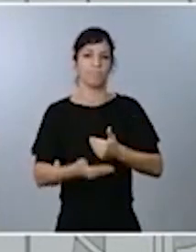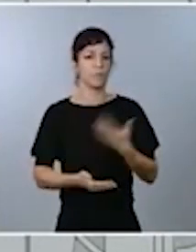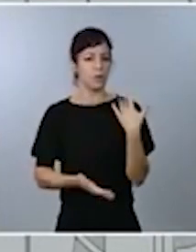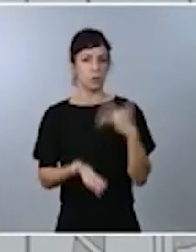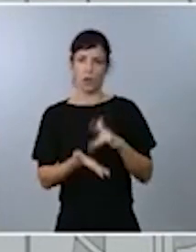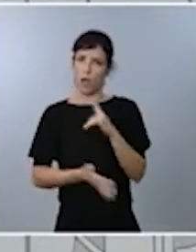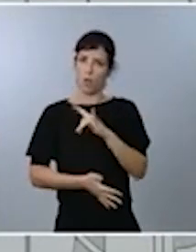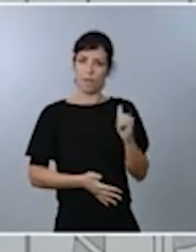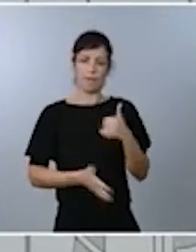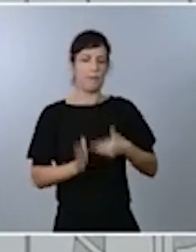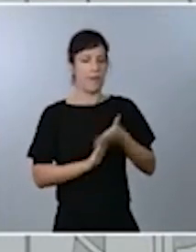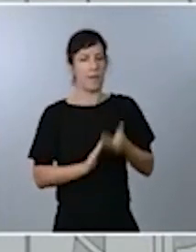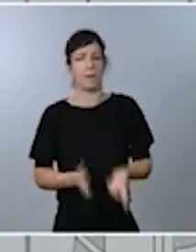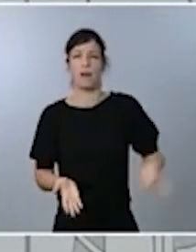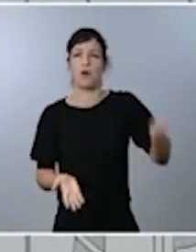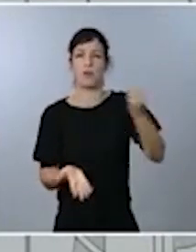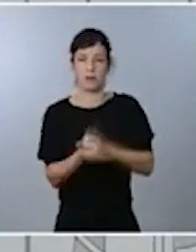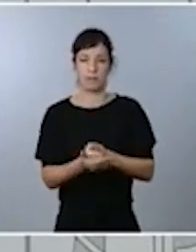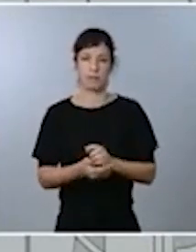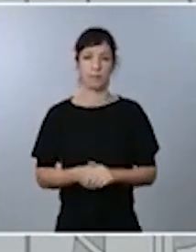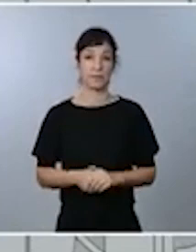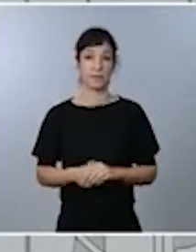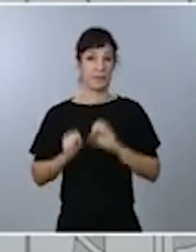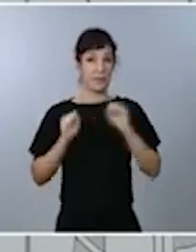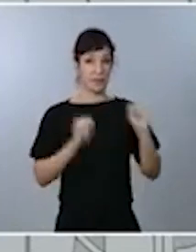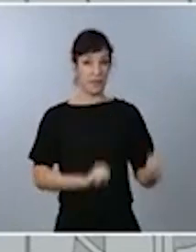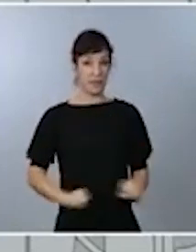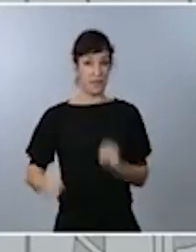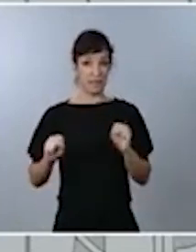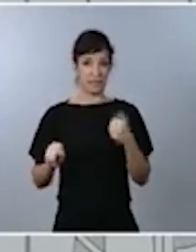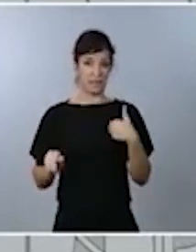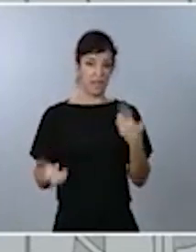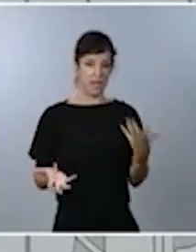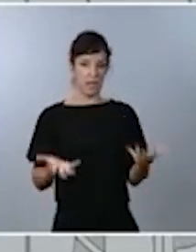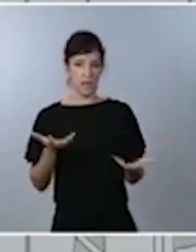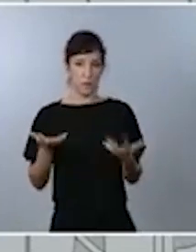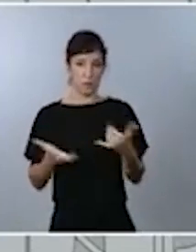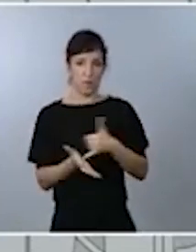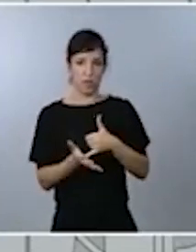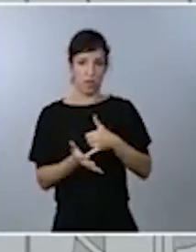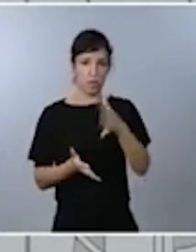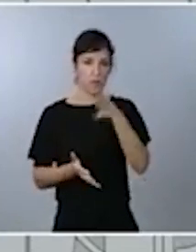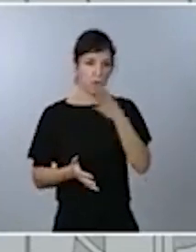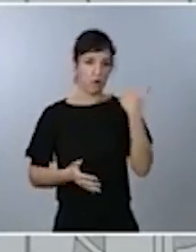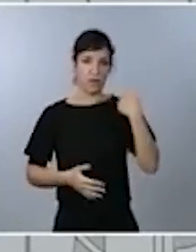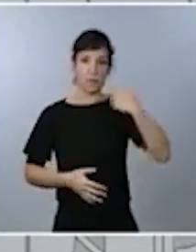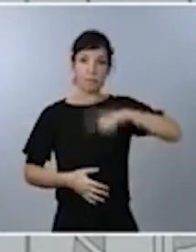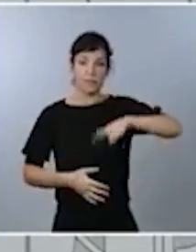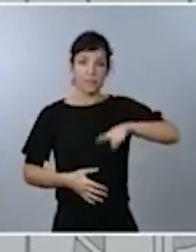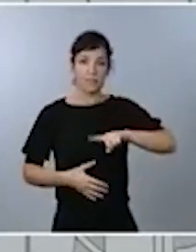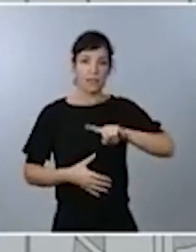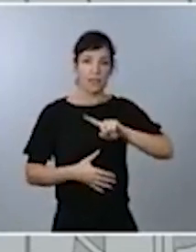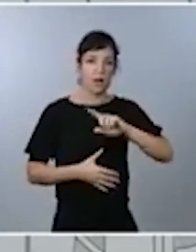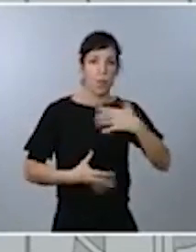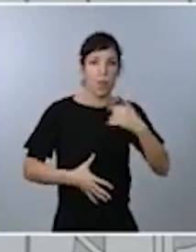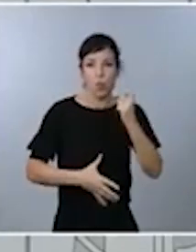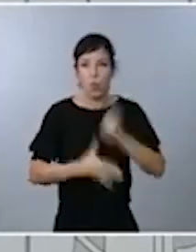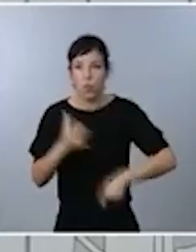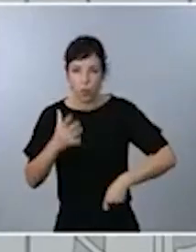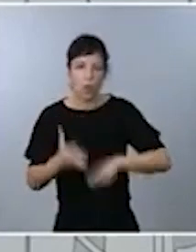a hacer. Nuestras defensas han sido debilitadas por el cansancio de aquellos meses tan duros, es cierto, lo reconozco,